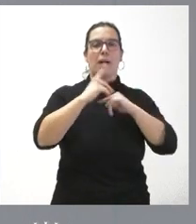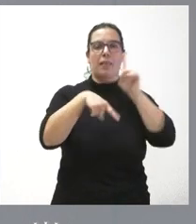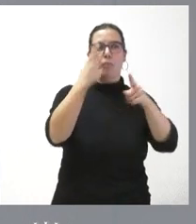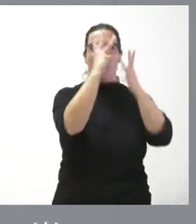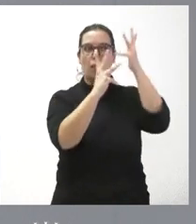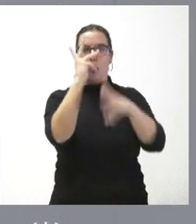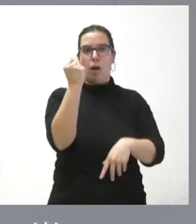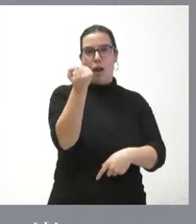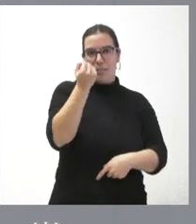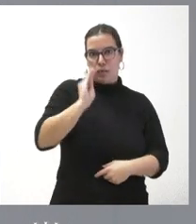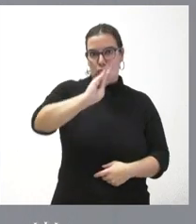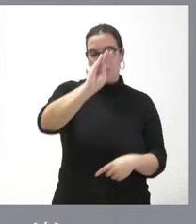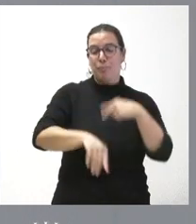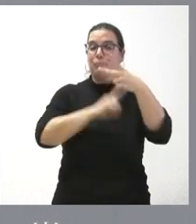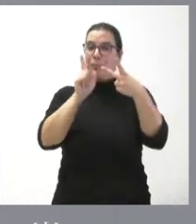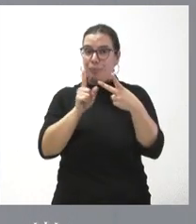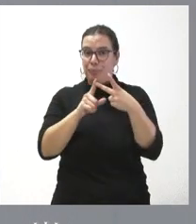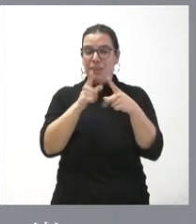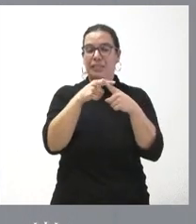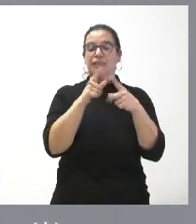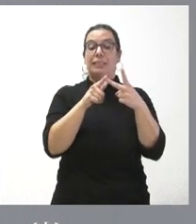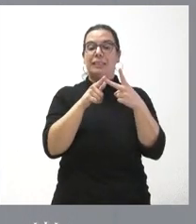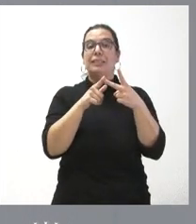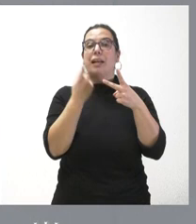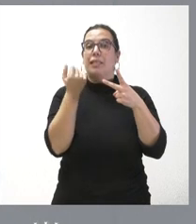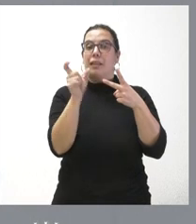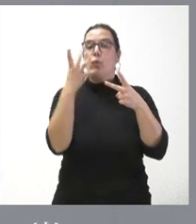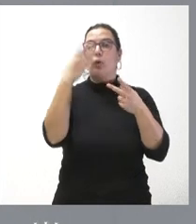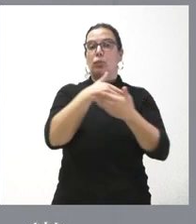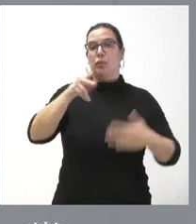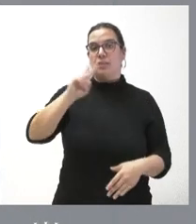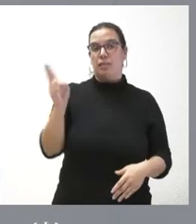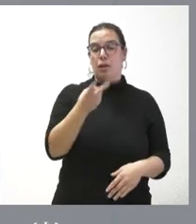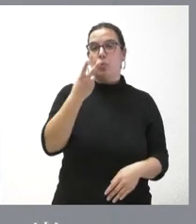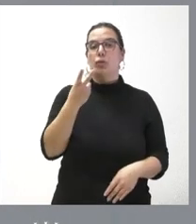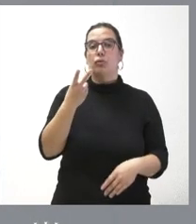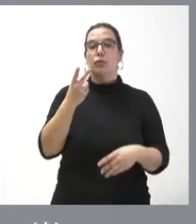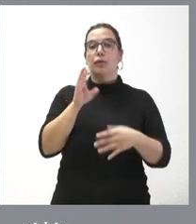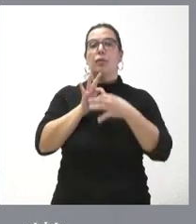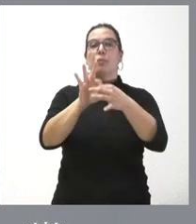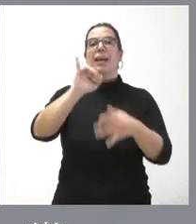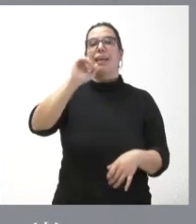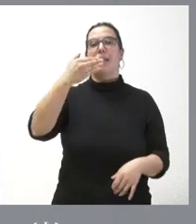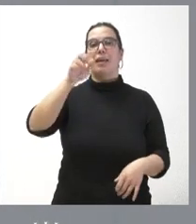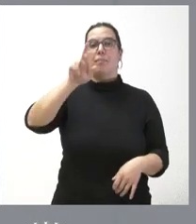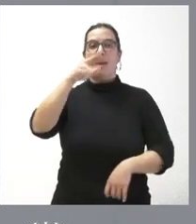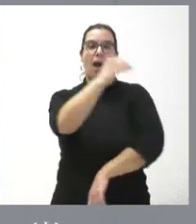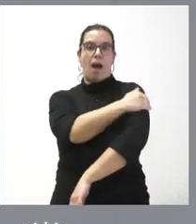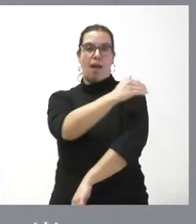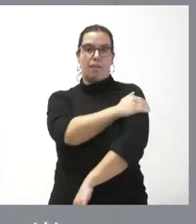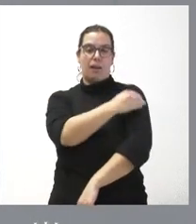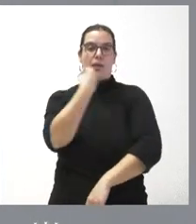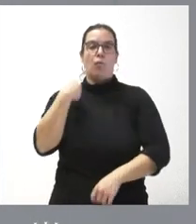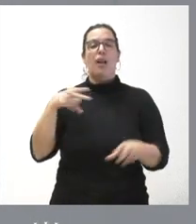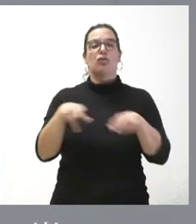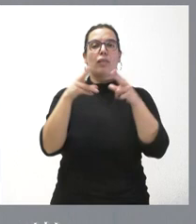empresarial. La segunda cuantía que se aporta es de cuatro millones de euros, en este caso a través de Iberaval, que es la sociedad de garantía recíproca.